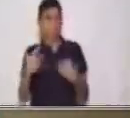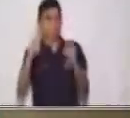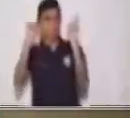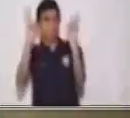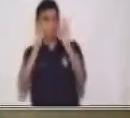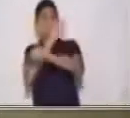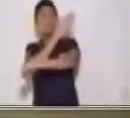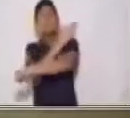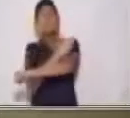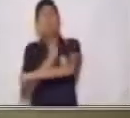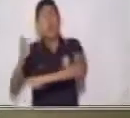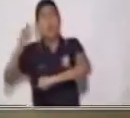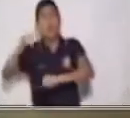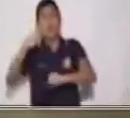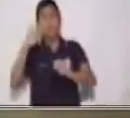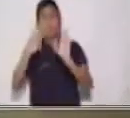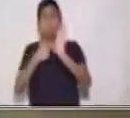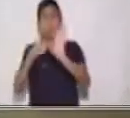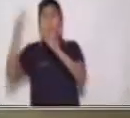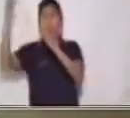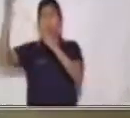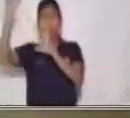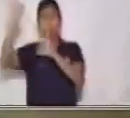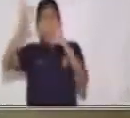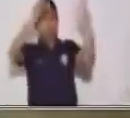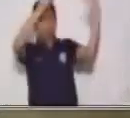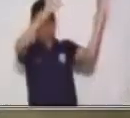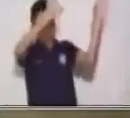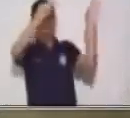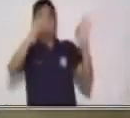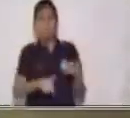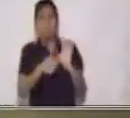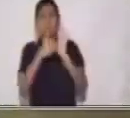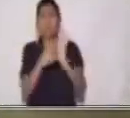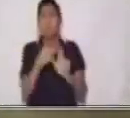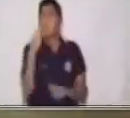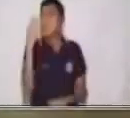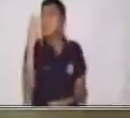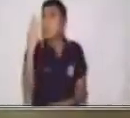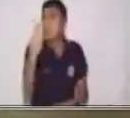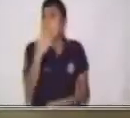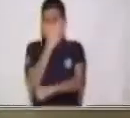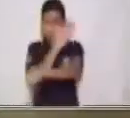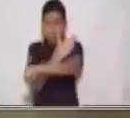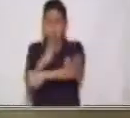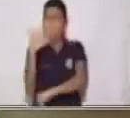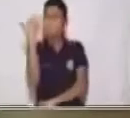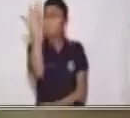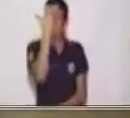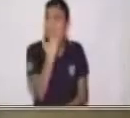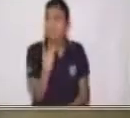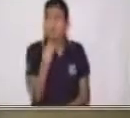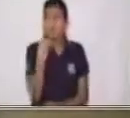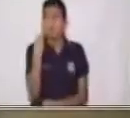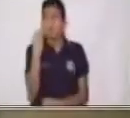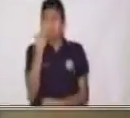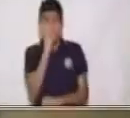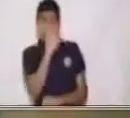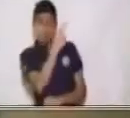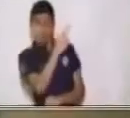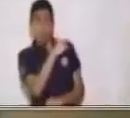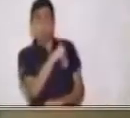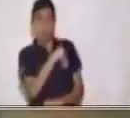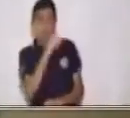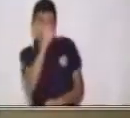tenemos acá. Vamos a ver. Tenemos tres historias muy interesantes y muy bonitas. Yo quiero que ustedes las lean